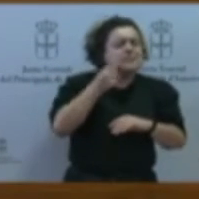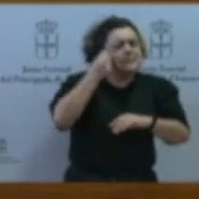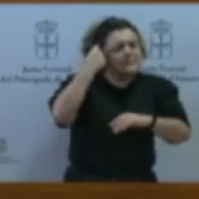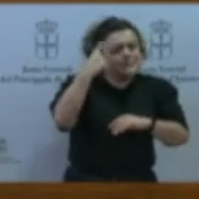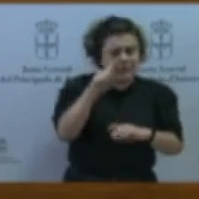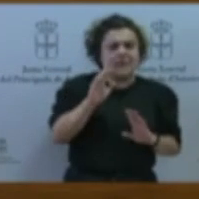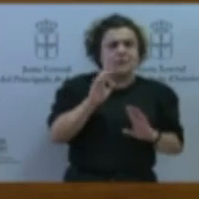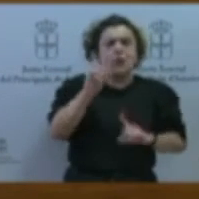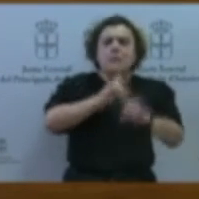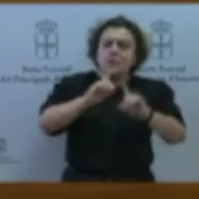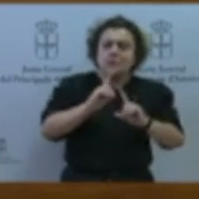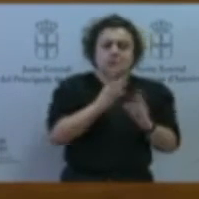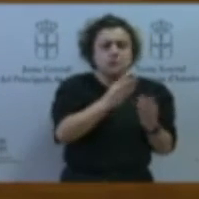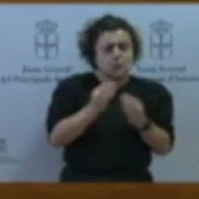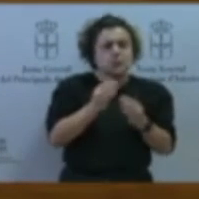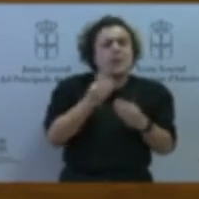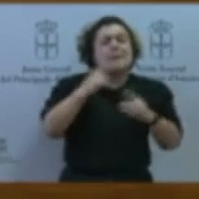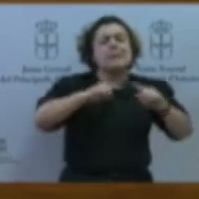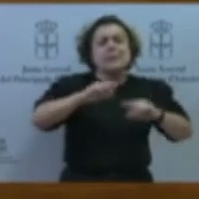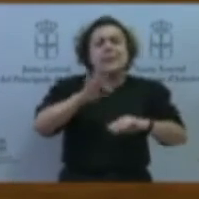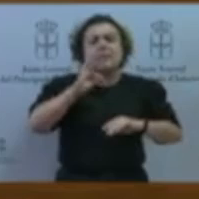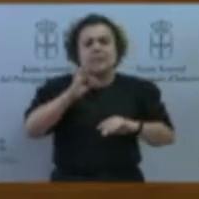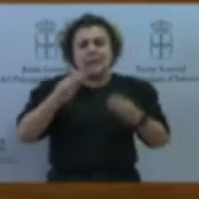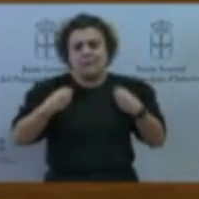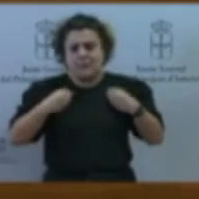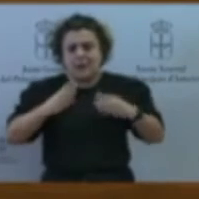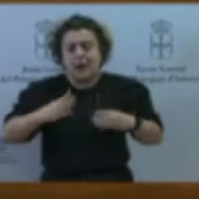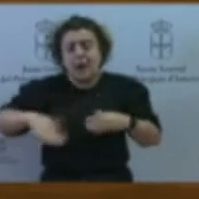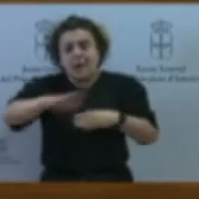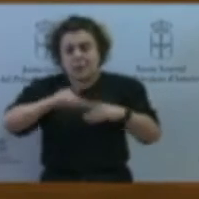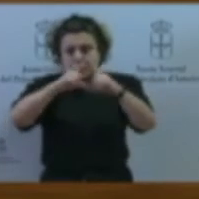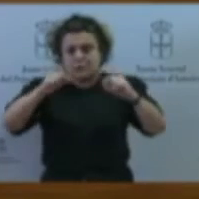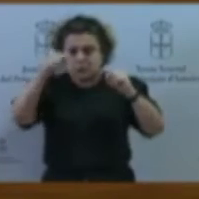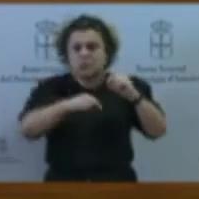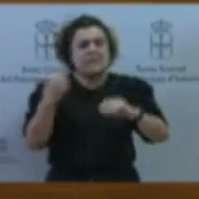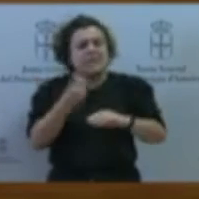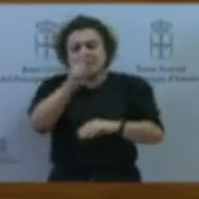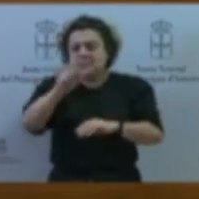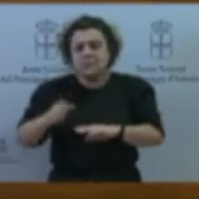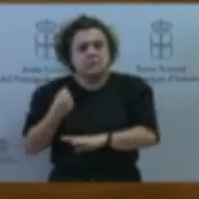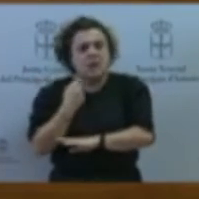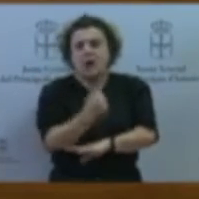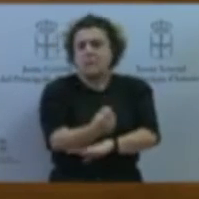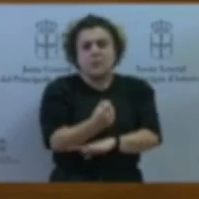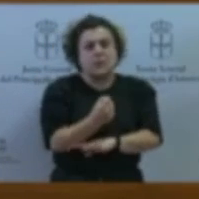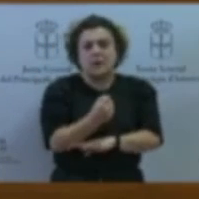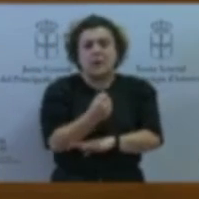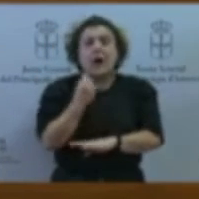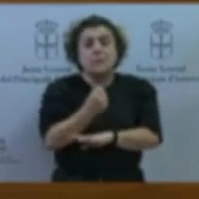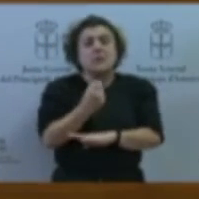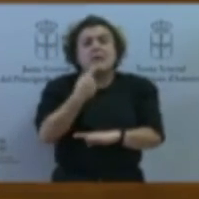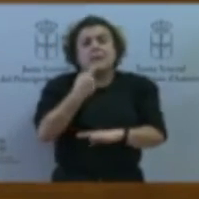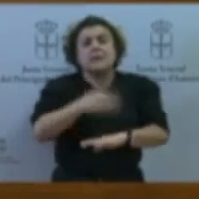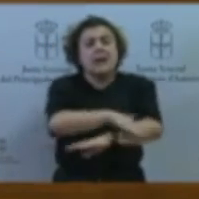el sudocidente asturiano. Hay que apoyar a esas personas, hay que lanzar un mensaje de que el Estado está y responde